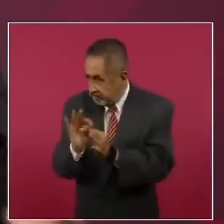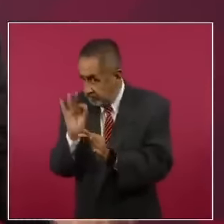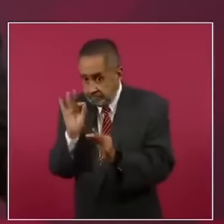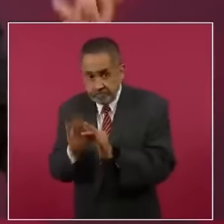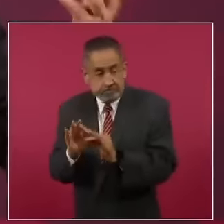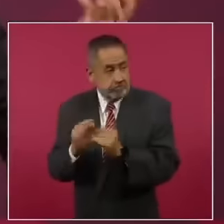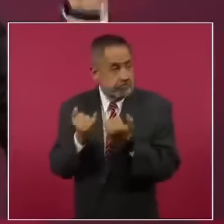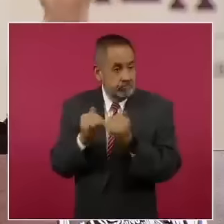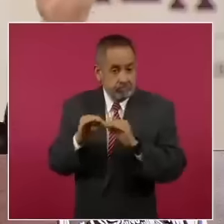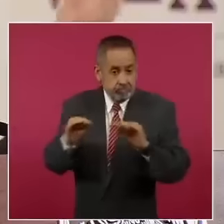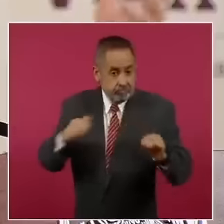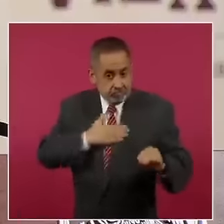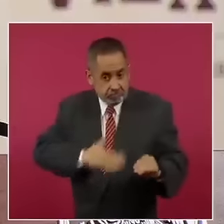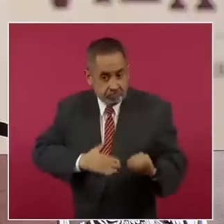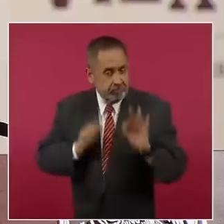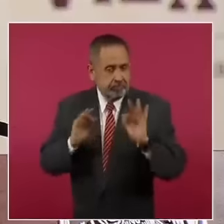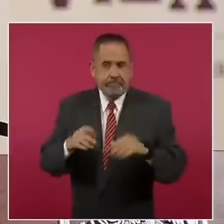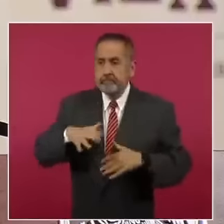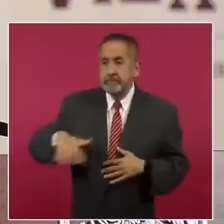Modernidad